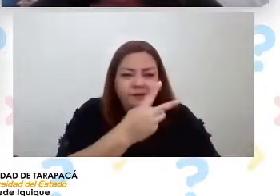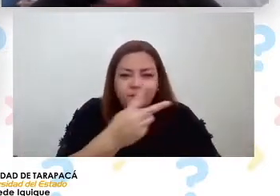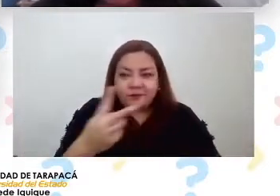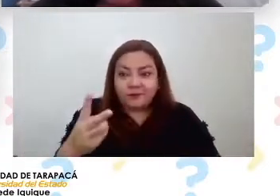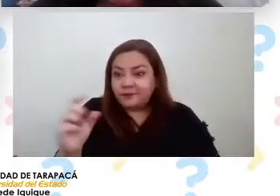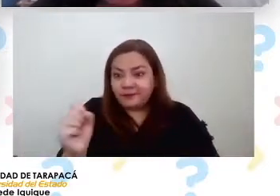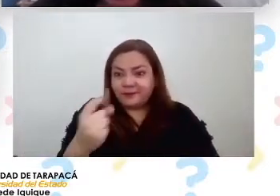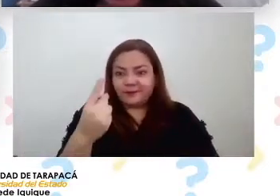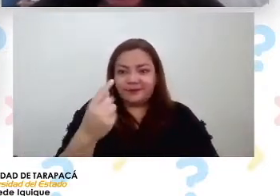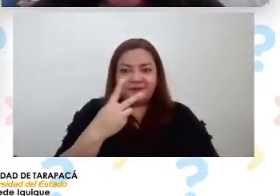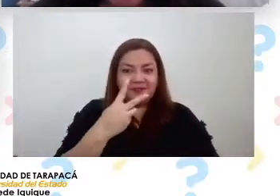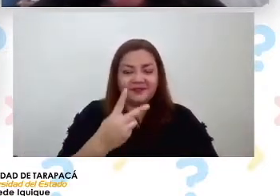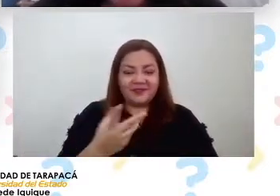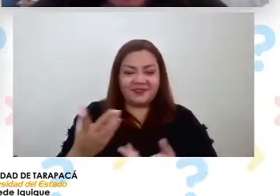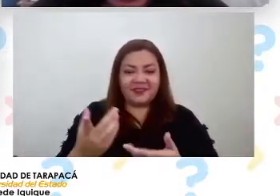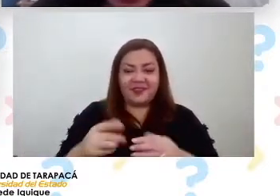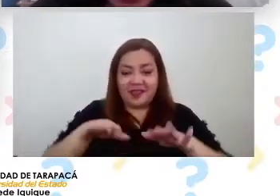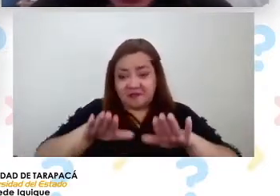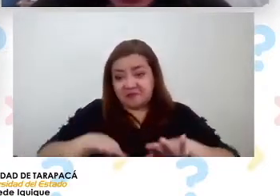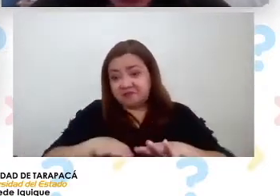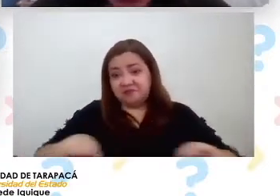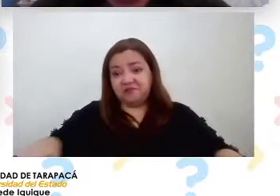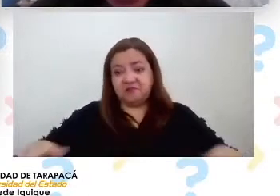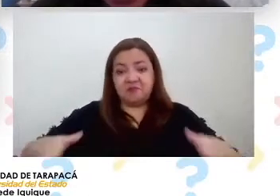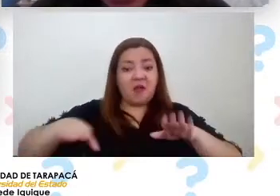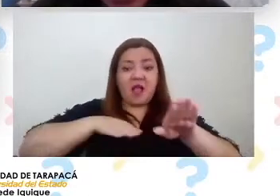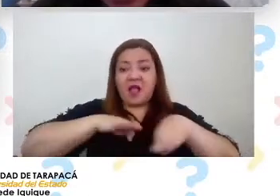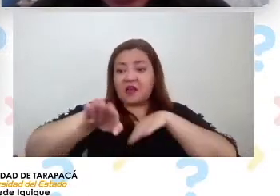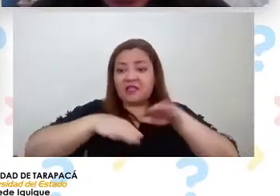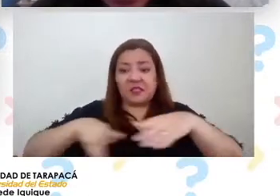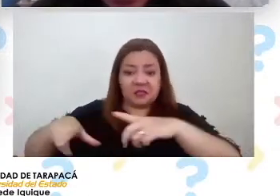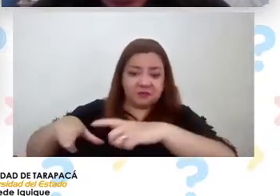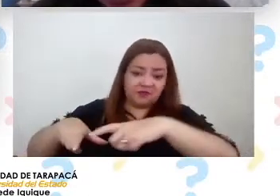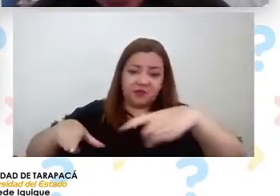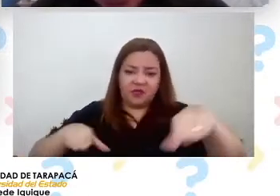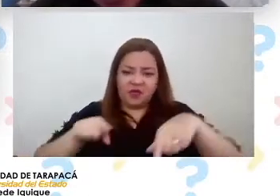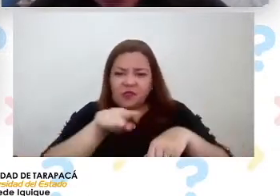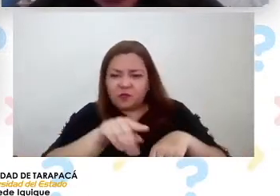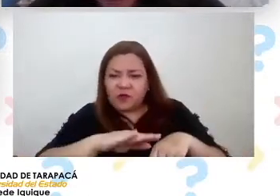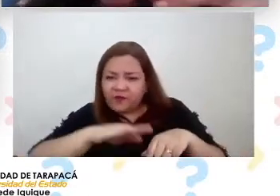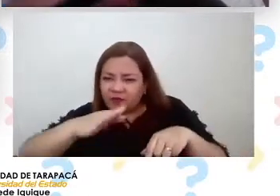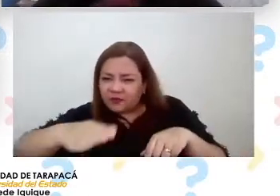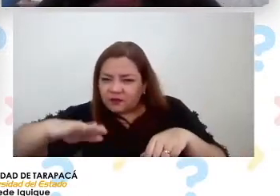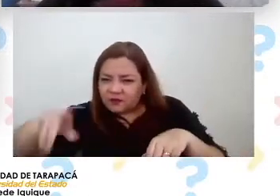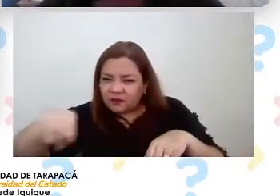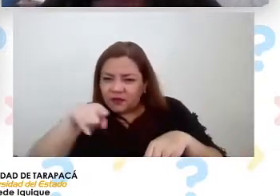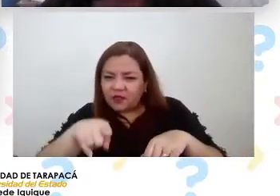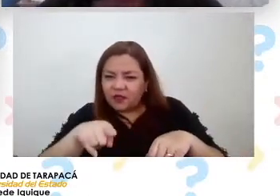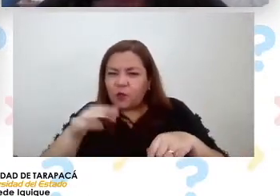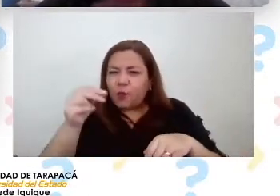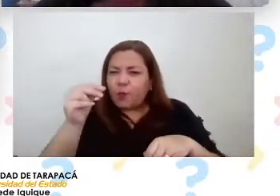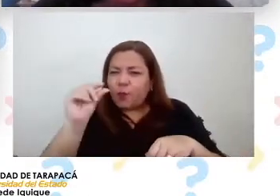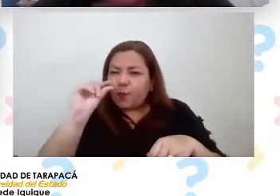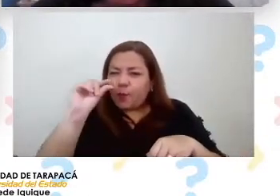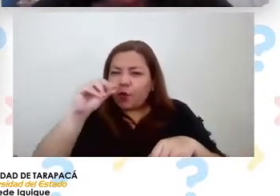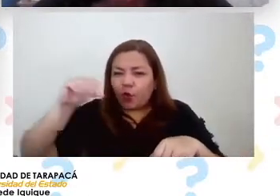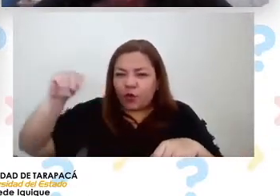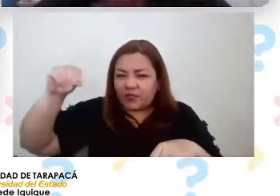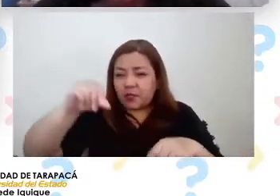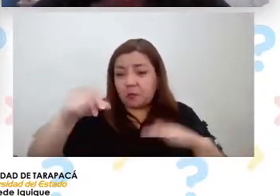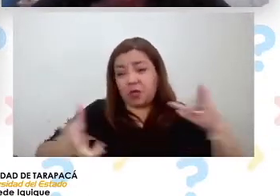Bueno, acá abajo se ve la carretera, acá hay unas costras de sal de los camiones que cae un poco de sal cuando